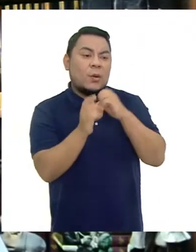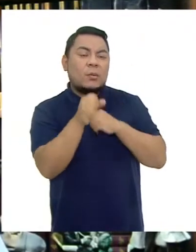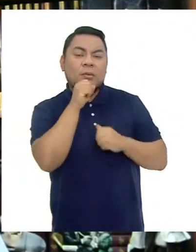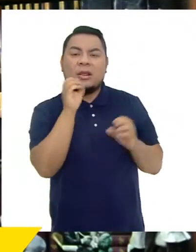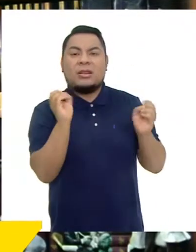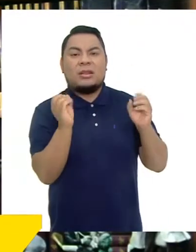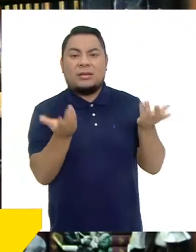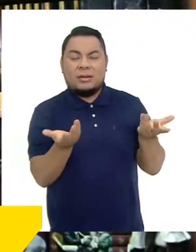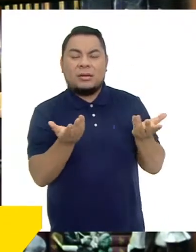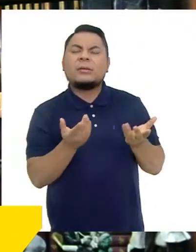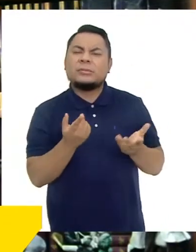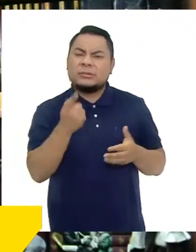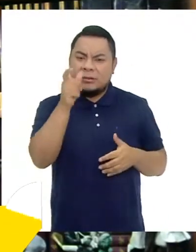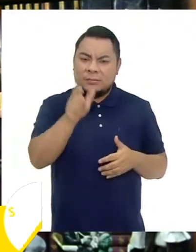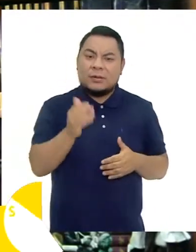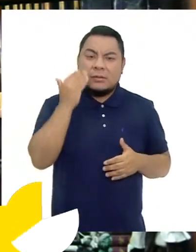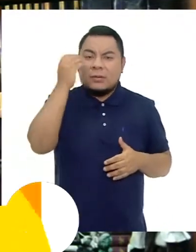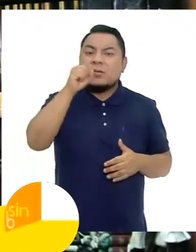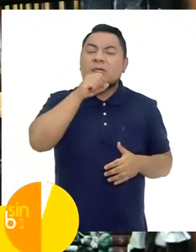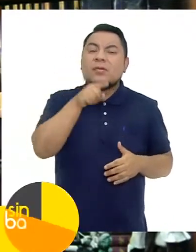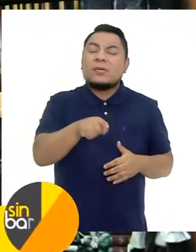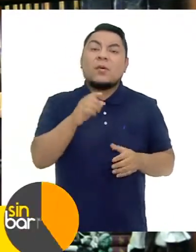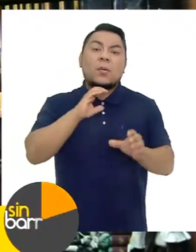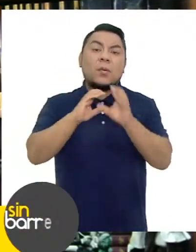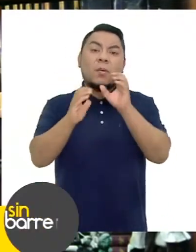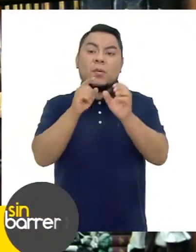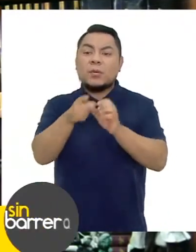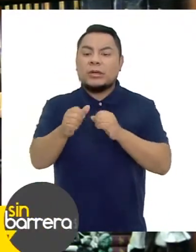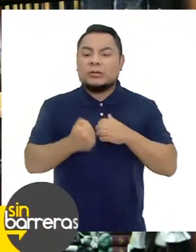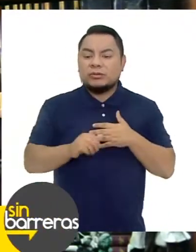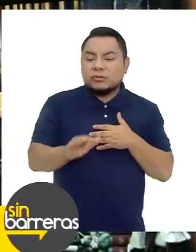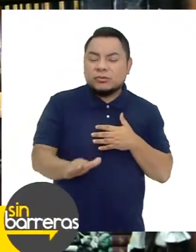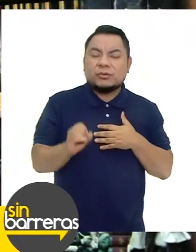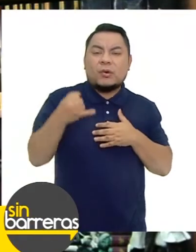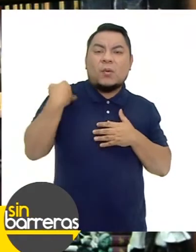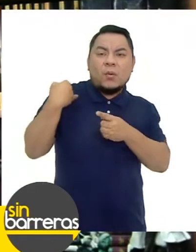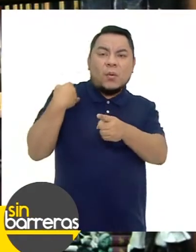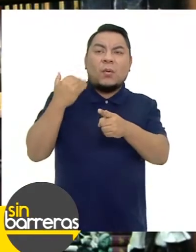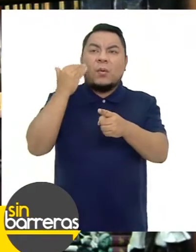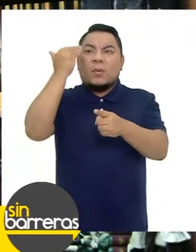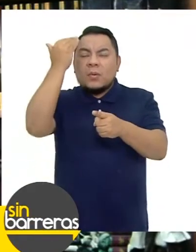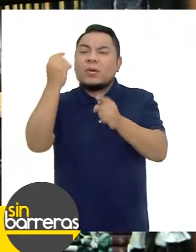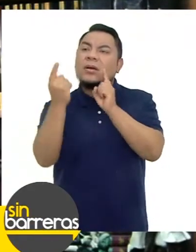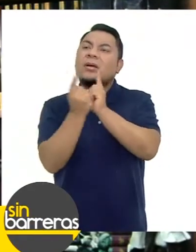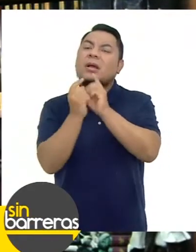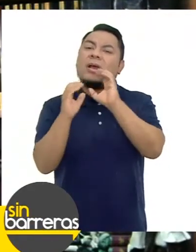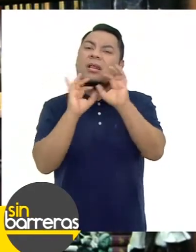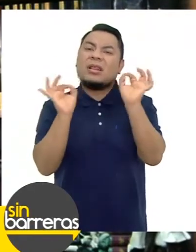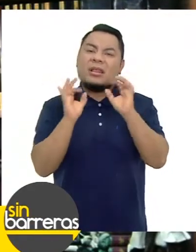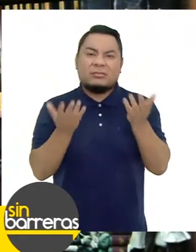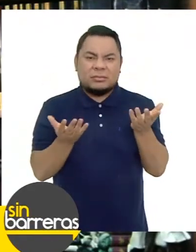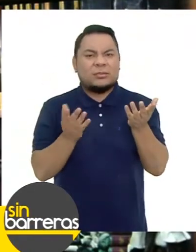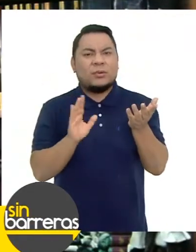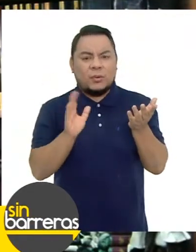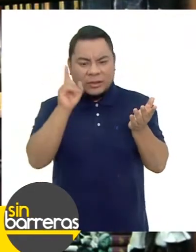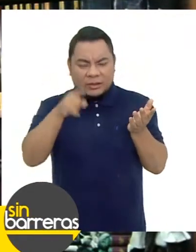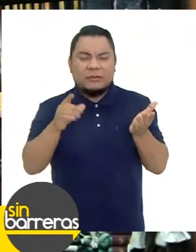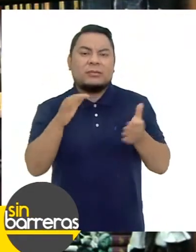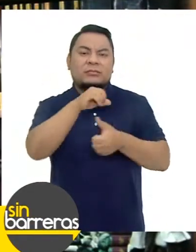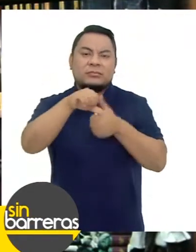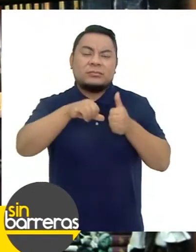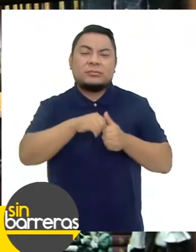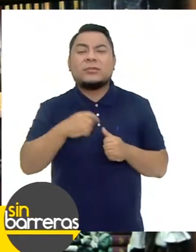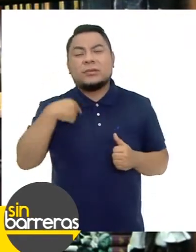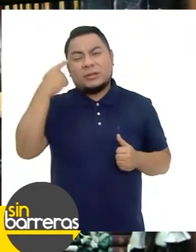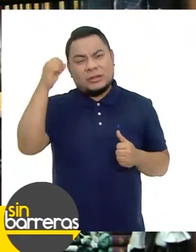familiar Es decir Hay una persona mayor Que no se comunica Con ese niño Con ese joven Con ese adulto Pero yo creo